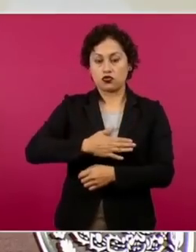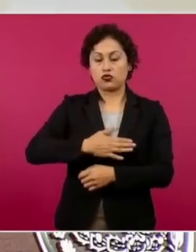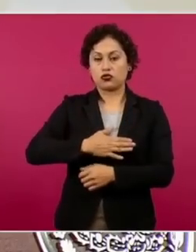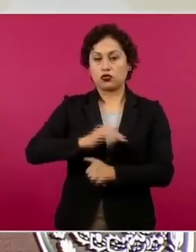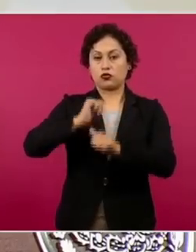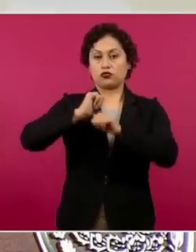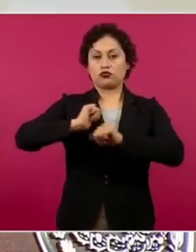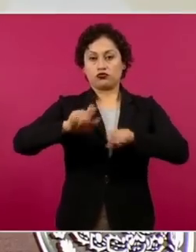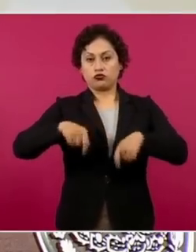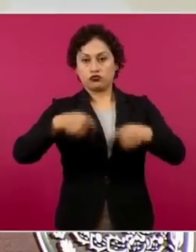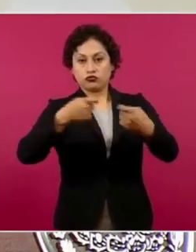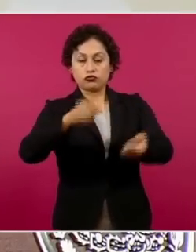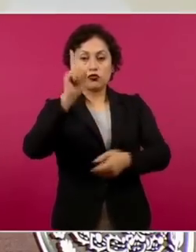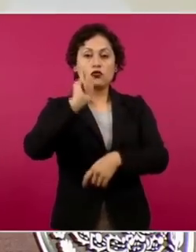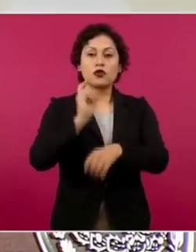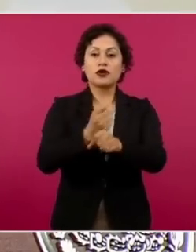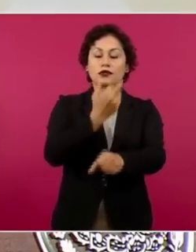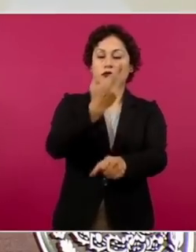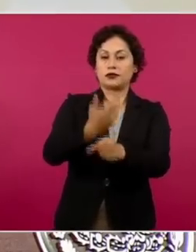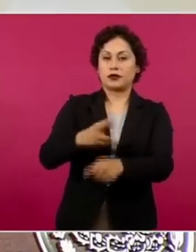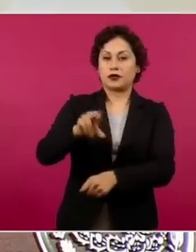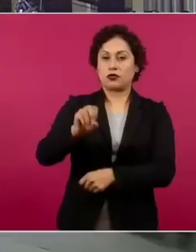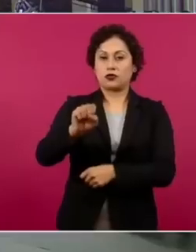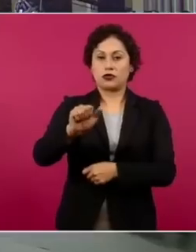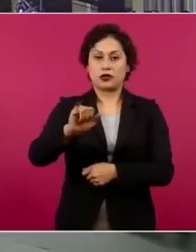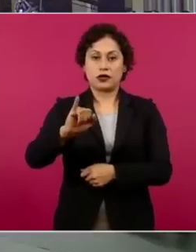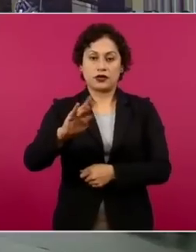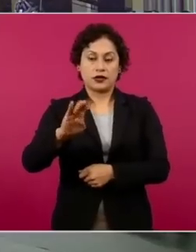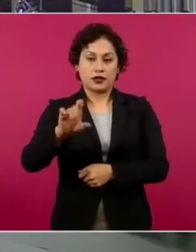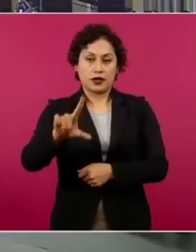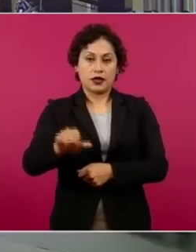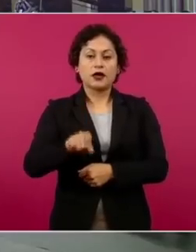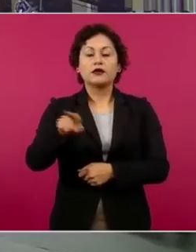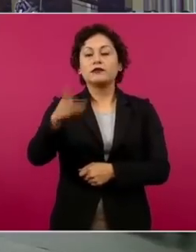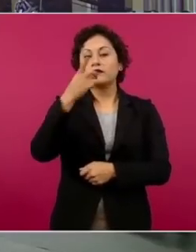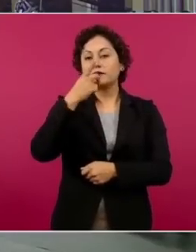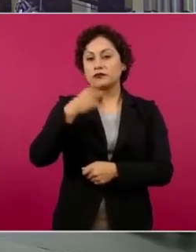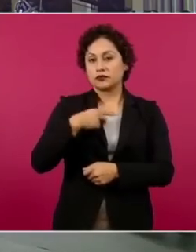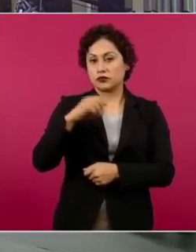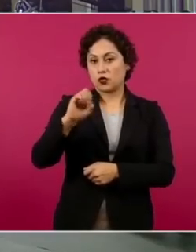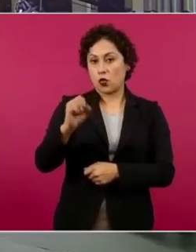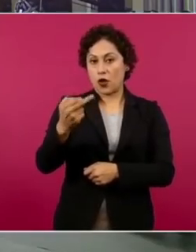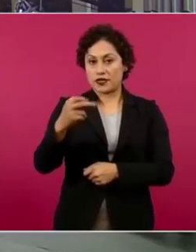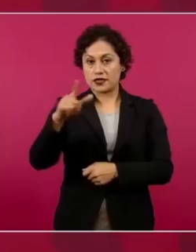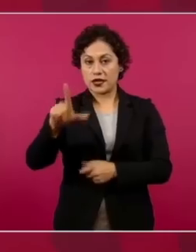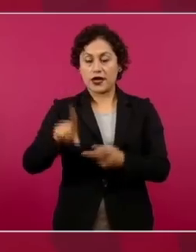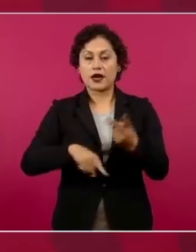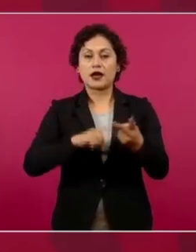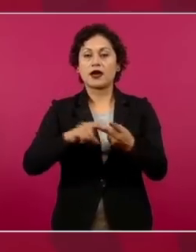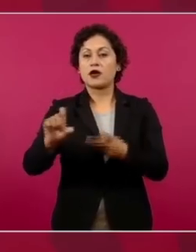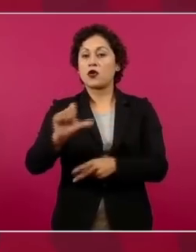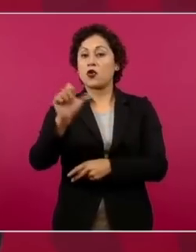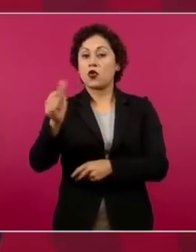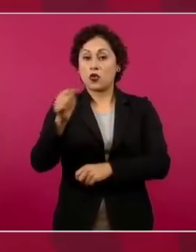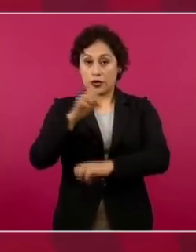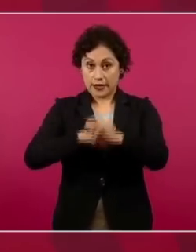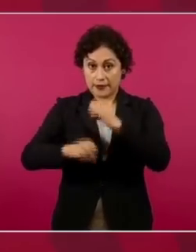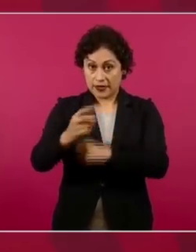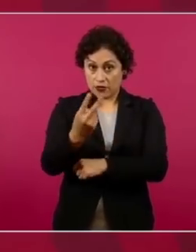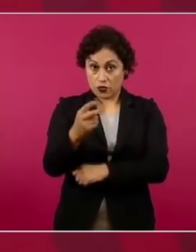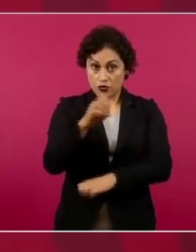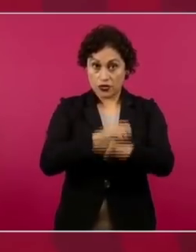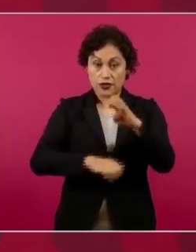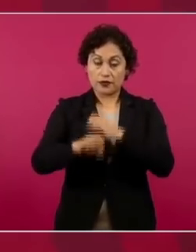Rosa Isela. Y lo de OHL y la otra empresa, pues es una polémica que traen